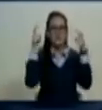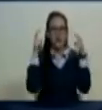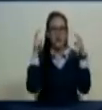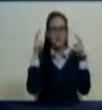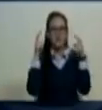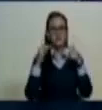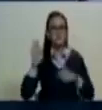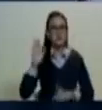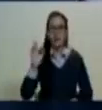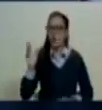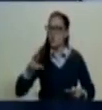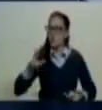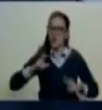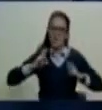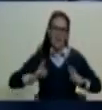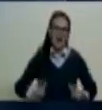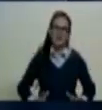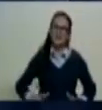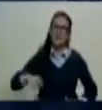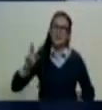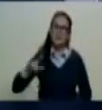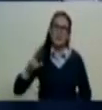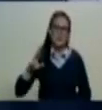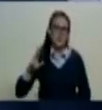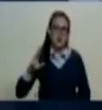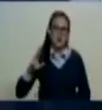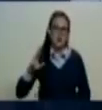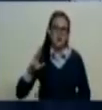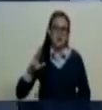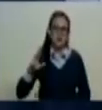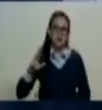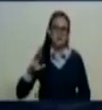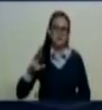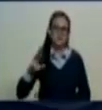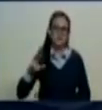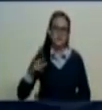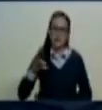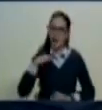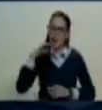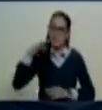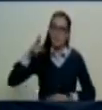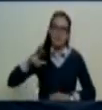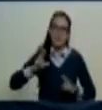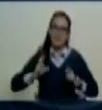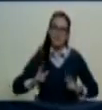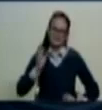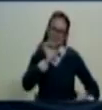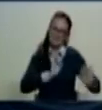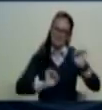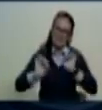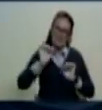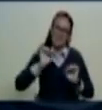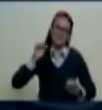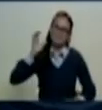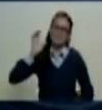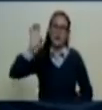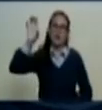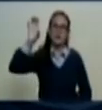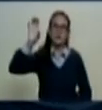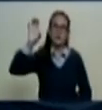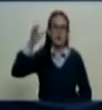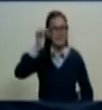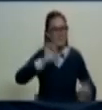no dar descanso, ni reposo, ni a su brazo, ni a su alma para defender a la patria,